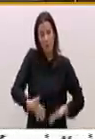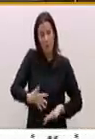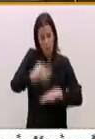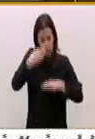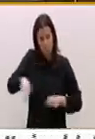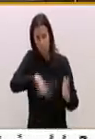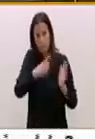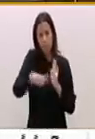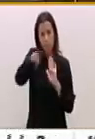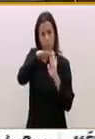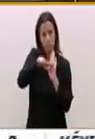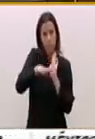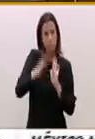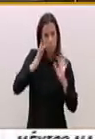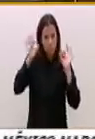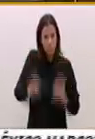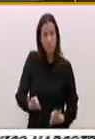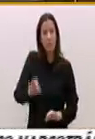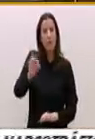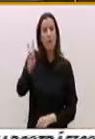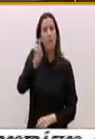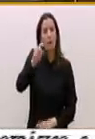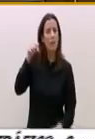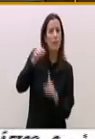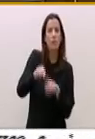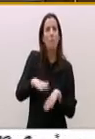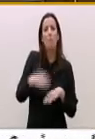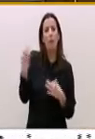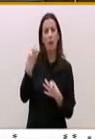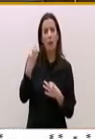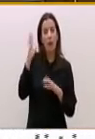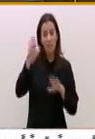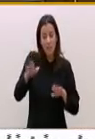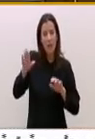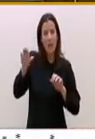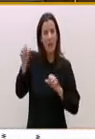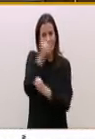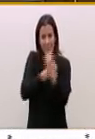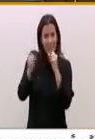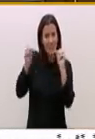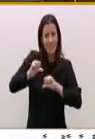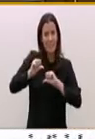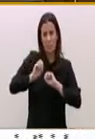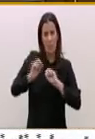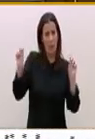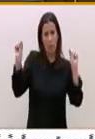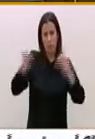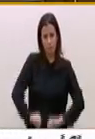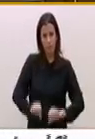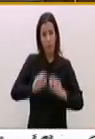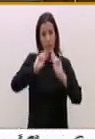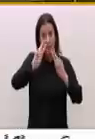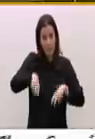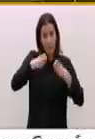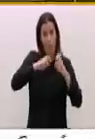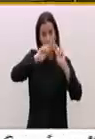solo han servido para arrastrarnos a una crisis más profunda. Todas las reformas a las que usted ha